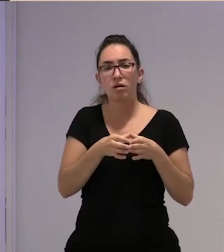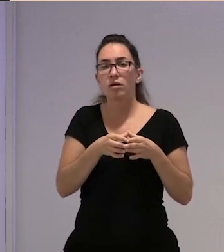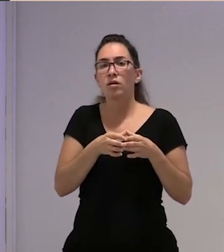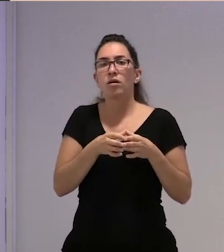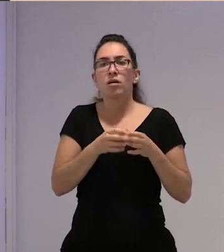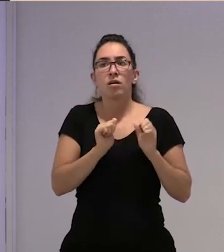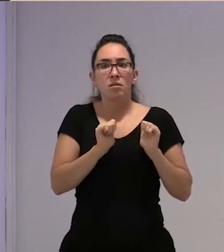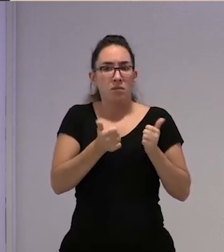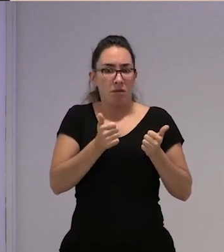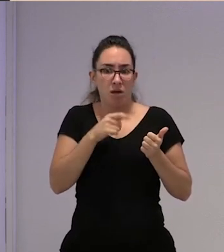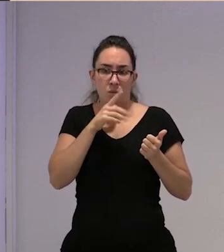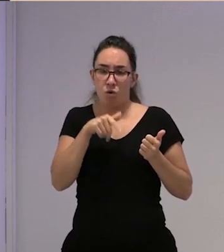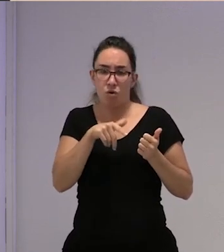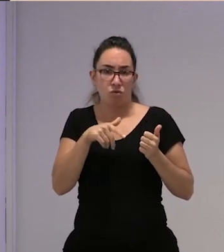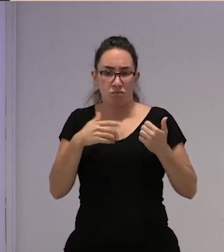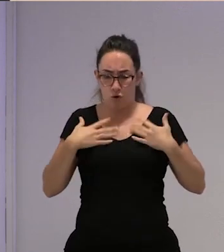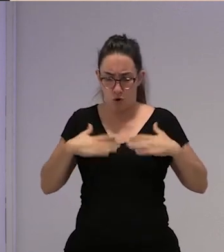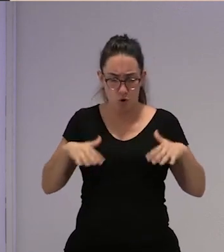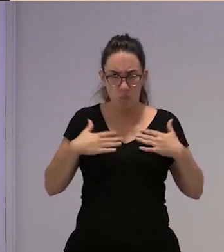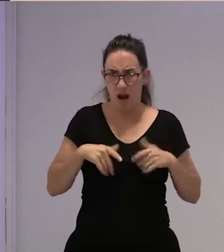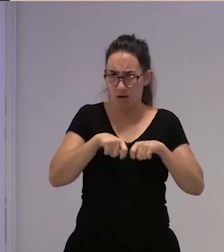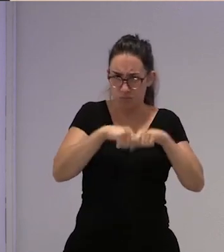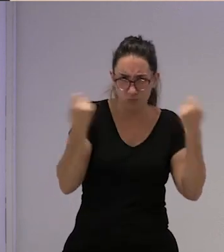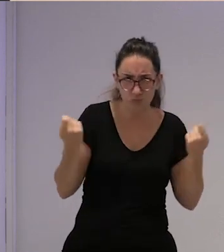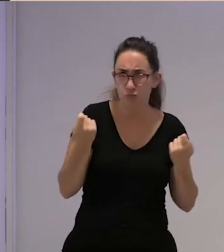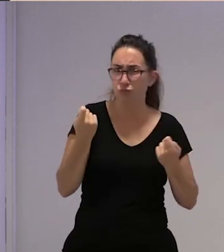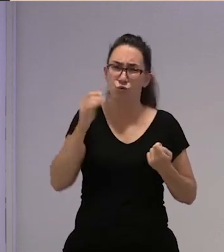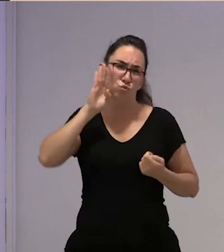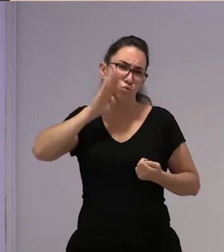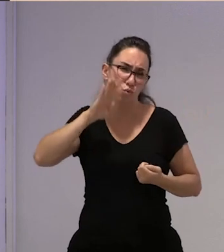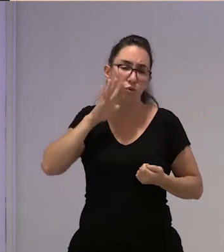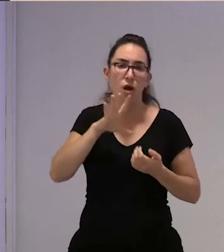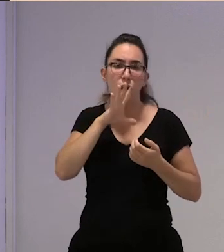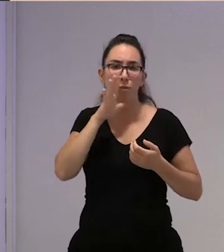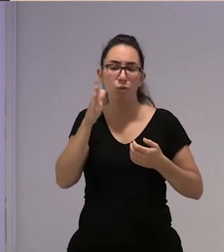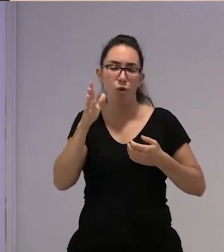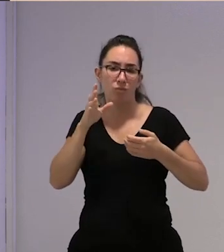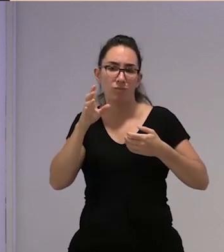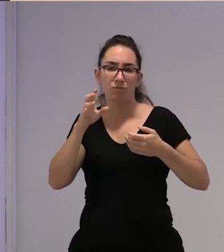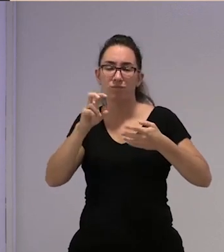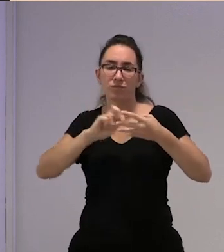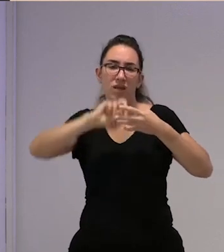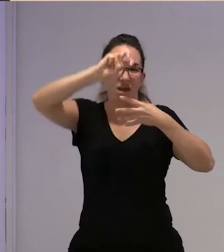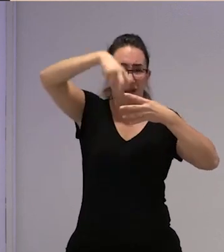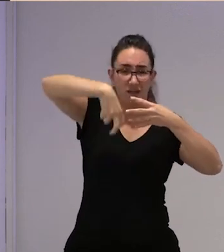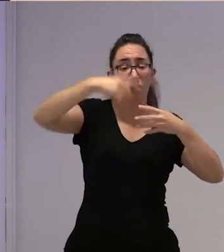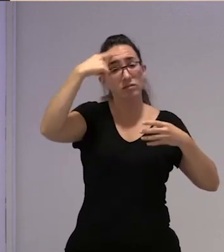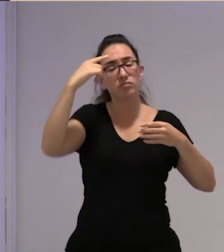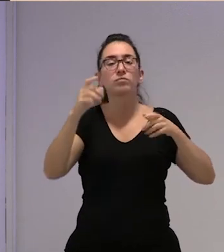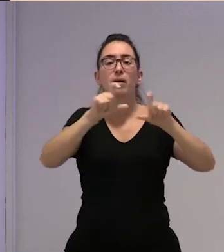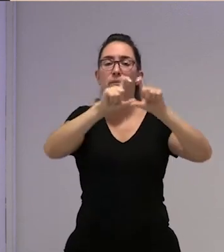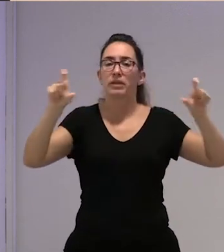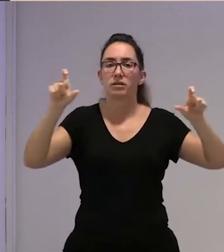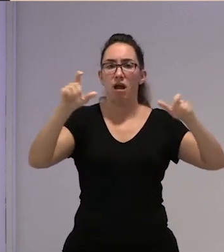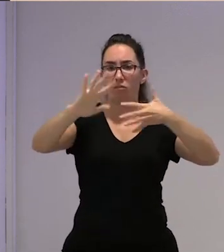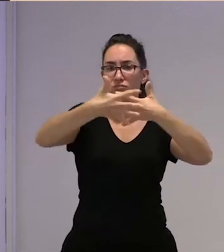llegaron con unas condiciones con la ropa rota muy sucia porque habían saltado la cancela porque allí todas las empresas cierran la cancela entonces no dejan